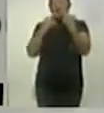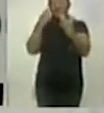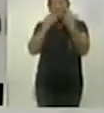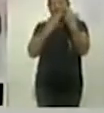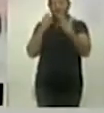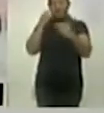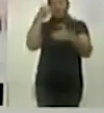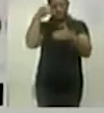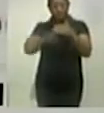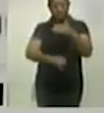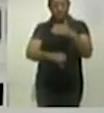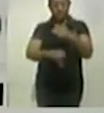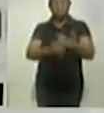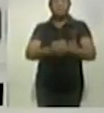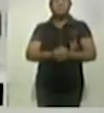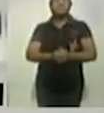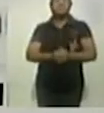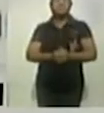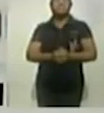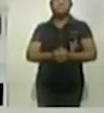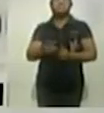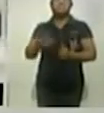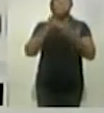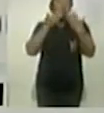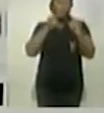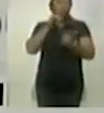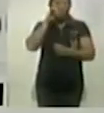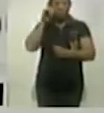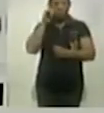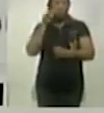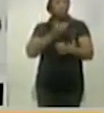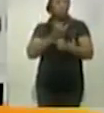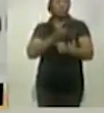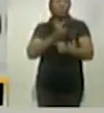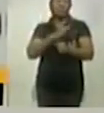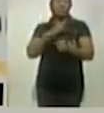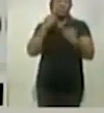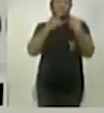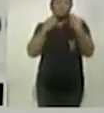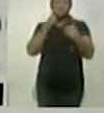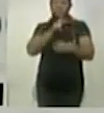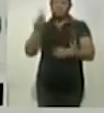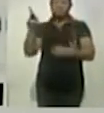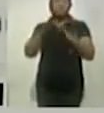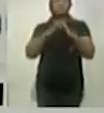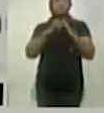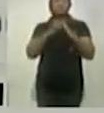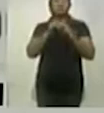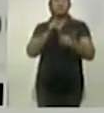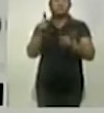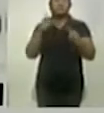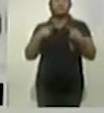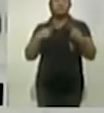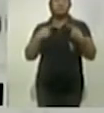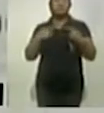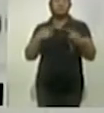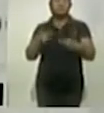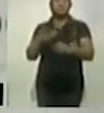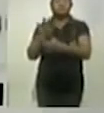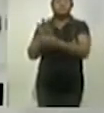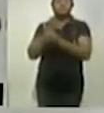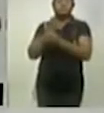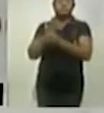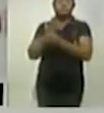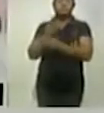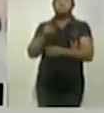las diferentes escuelas, ahorita que no hay alumnos, vamos a asistir ahorita lo que es las casas de habitación, los reportes que nos viene dando el público a nosotros, la